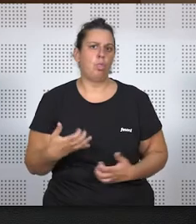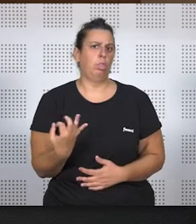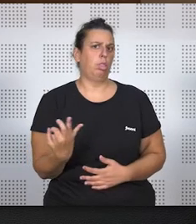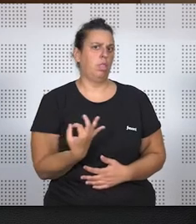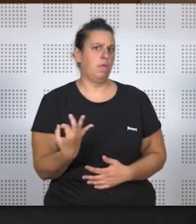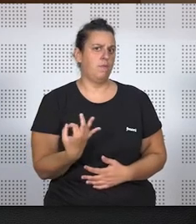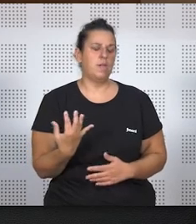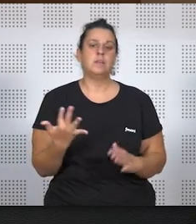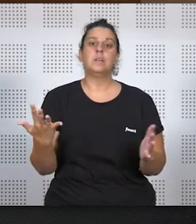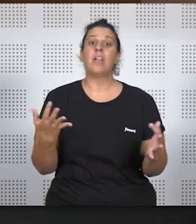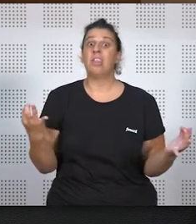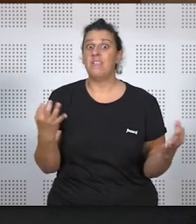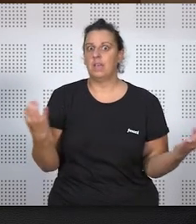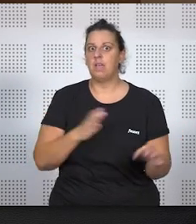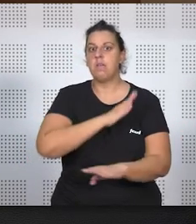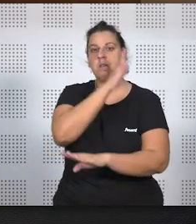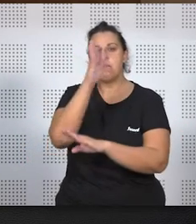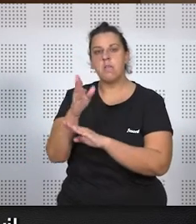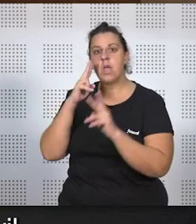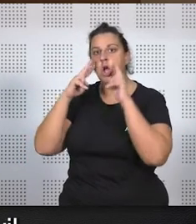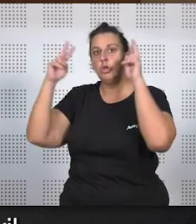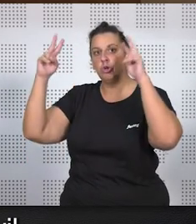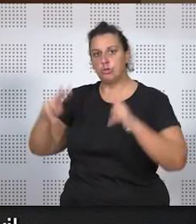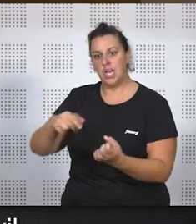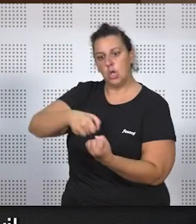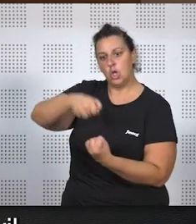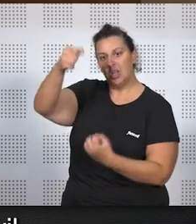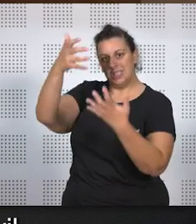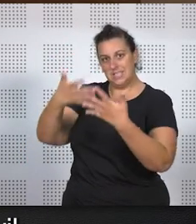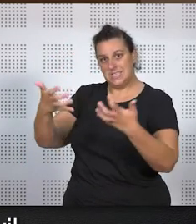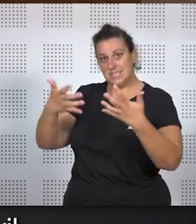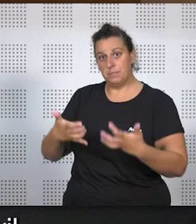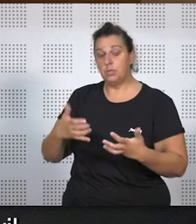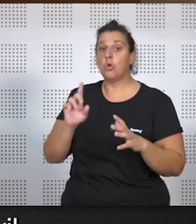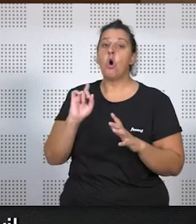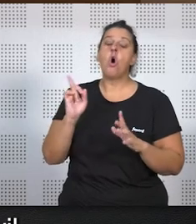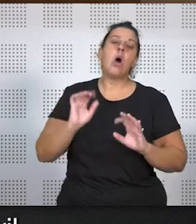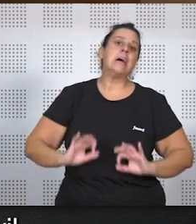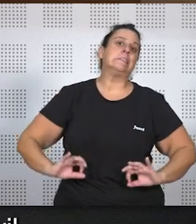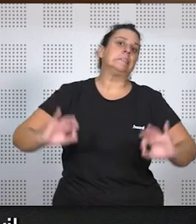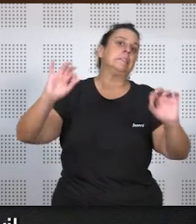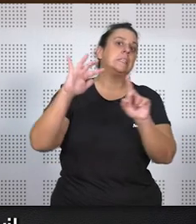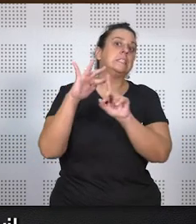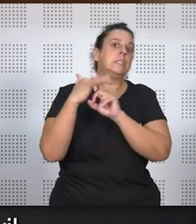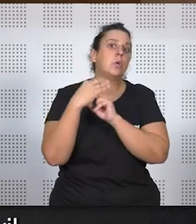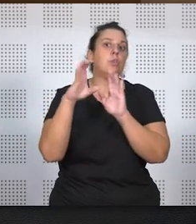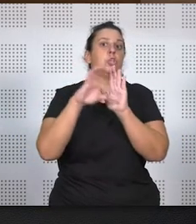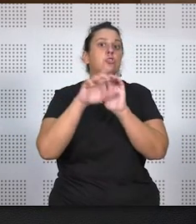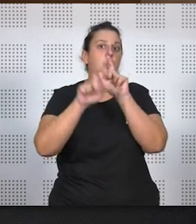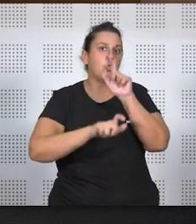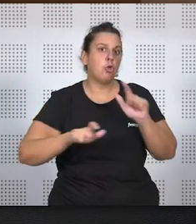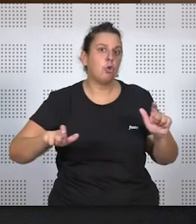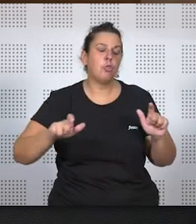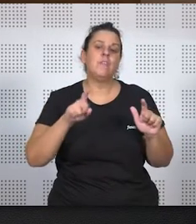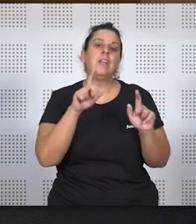que debes acudir al notario para hacer el testamento, salvo en los supuestos en los que el propio código civil permite el otorgamiento en